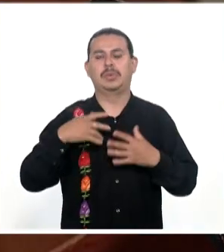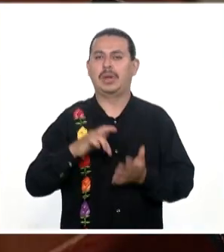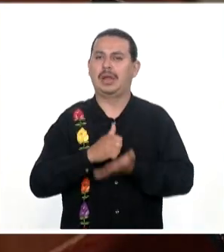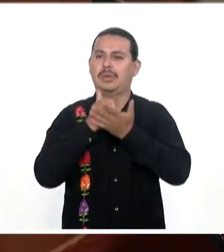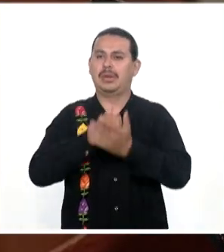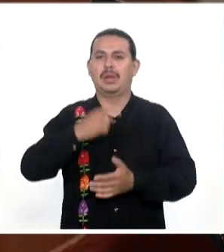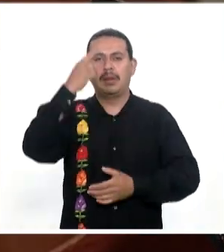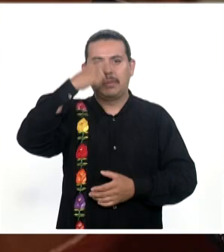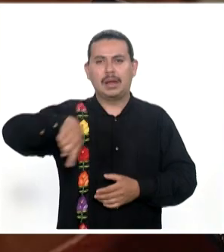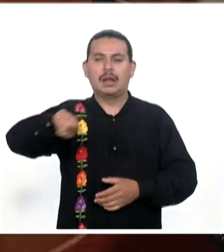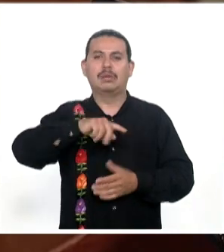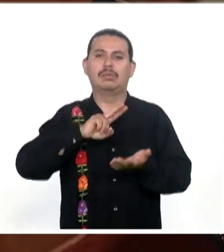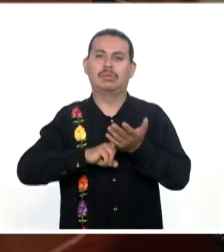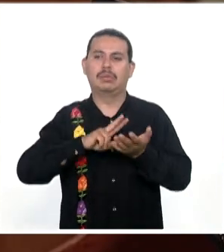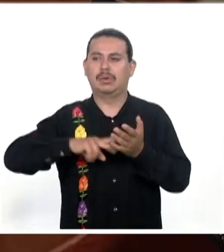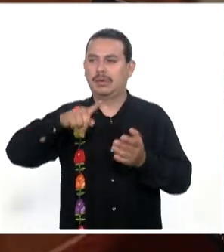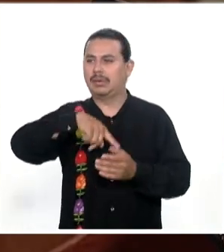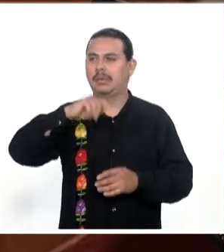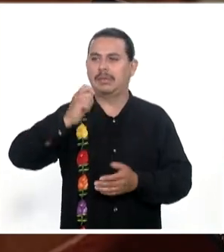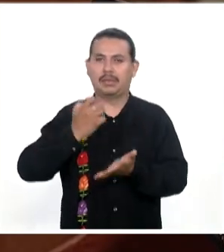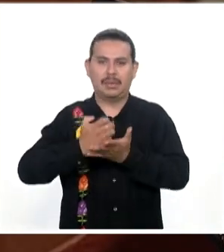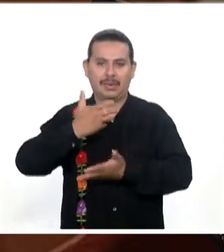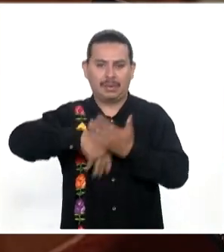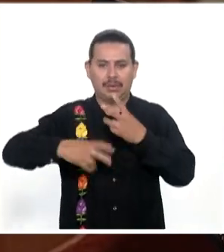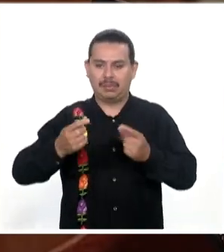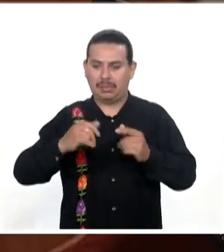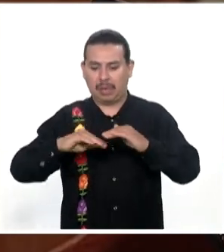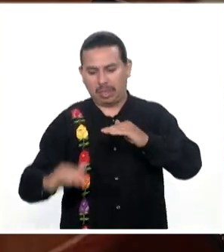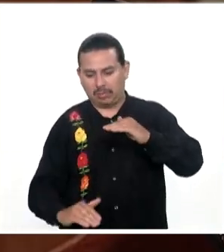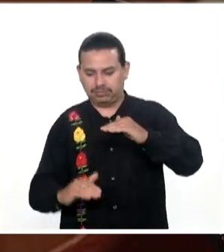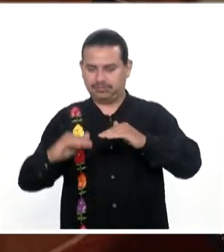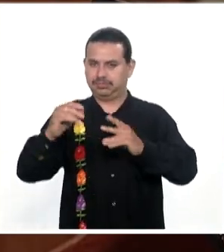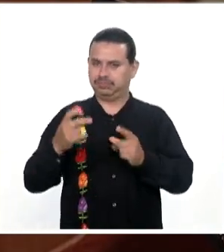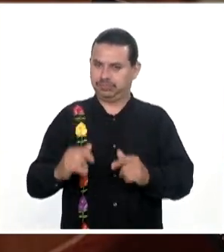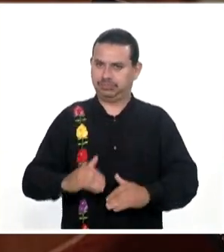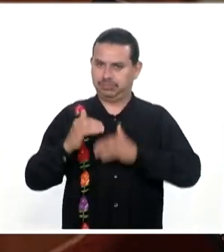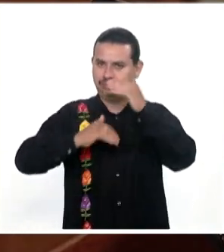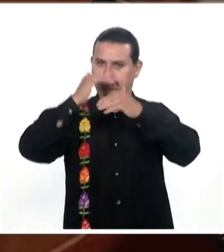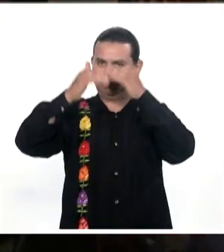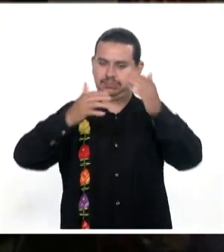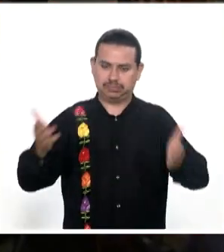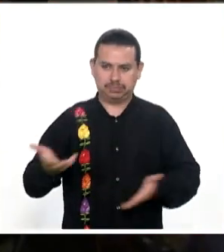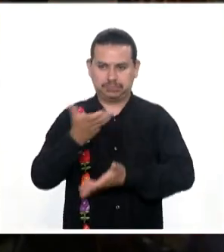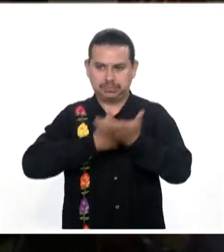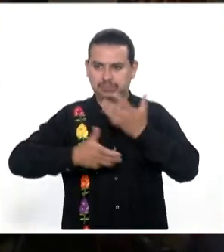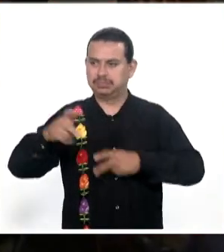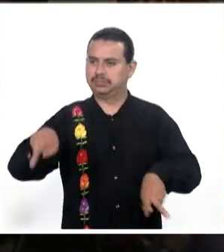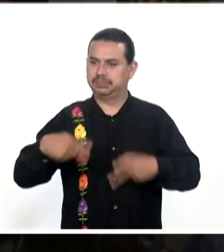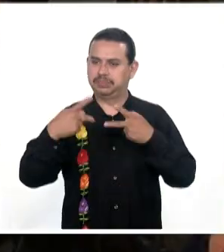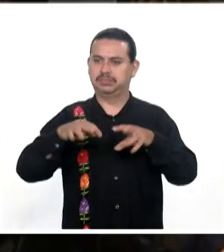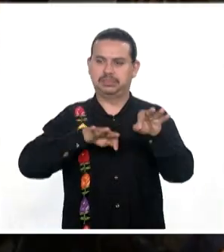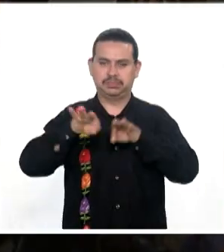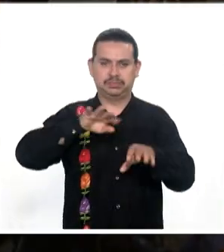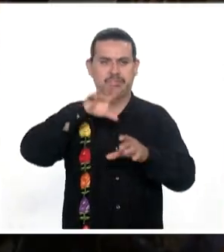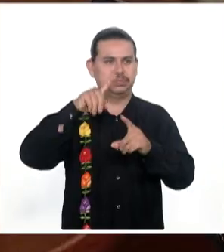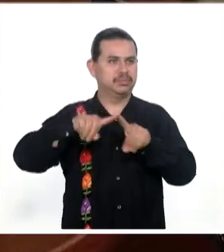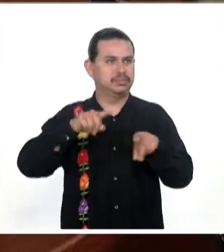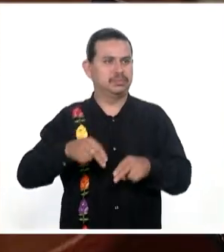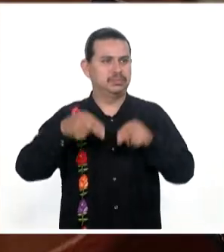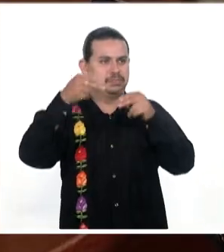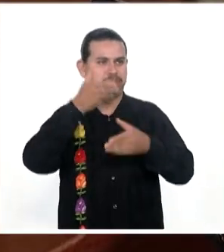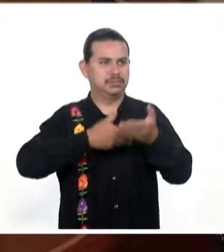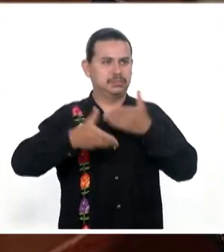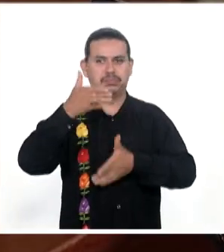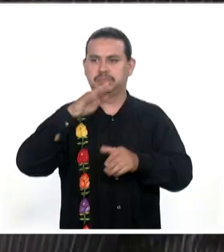muchísimo Porque es lo que Reactiva la economía Desde abajo El comercio Las pequeñas Empresas